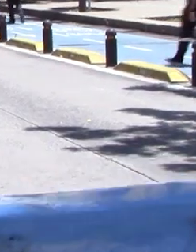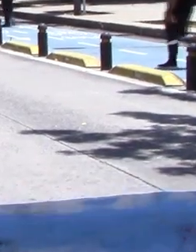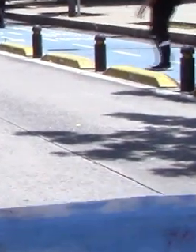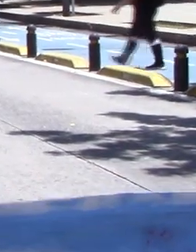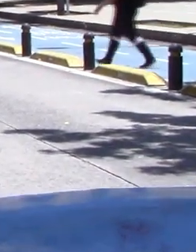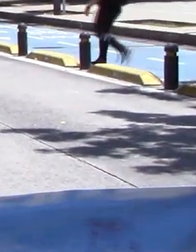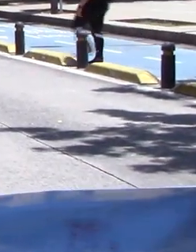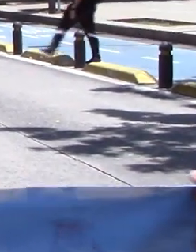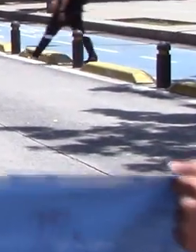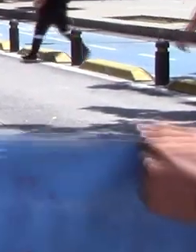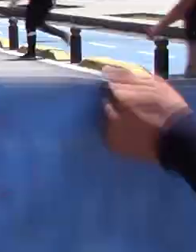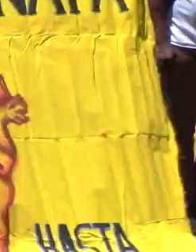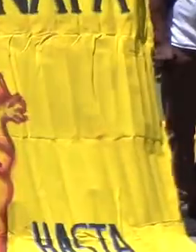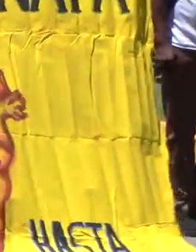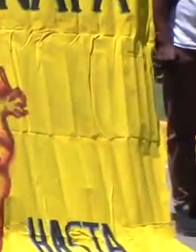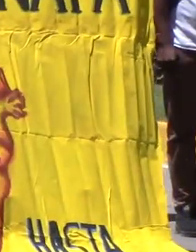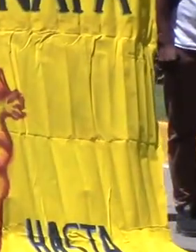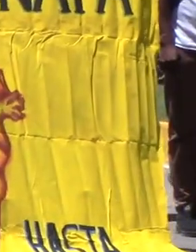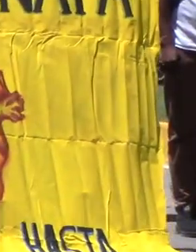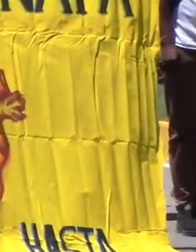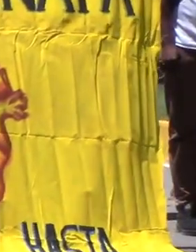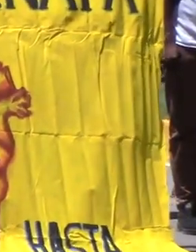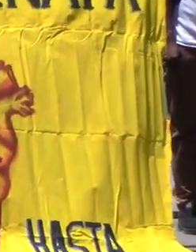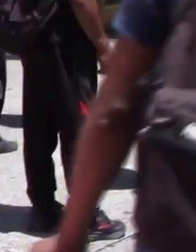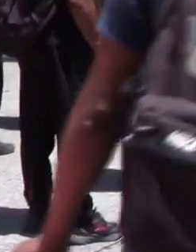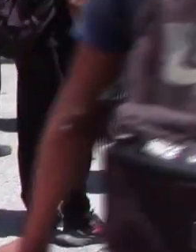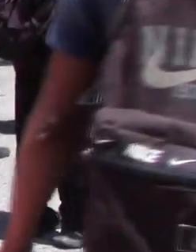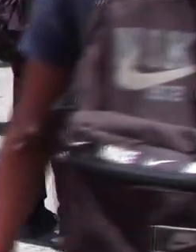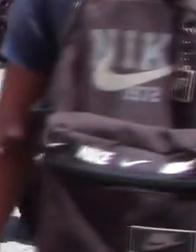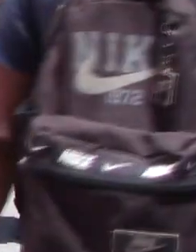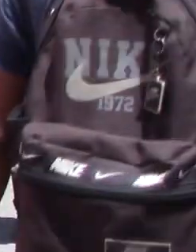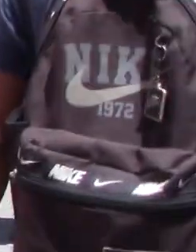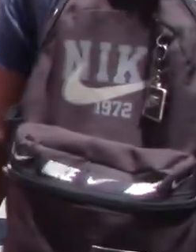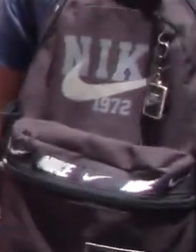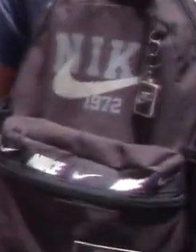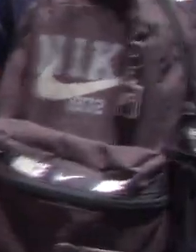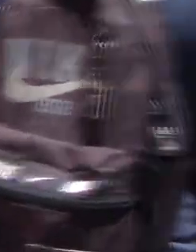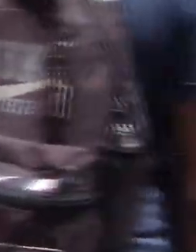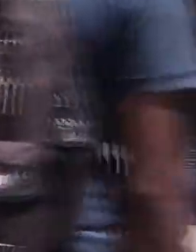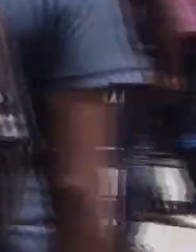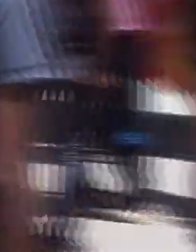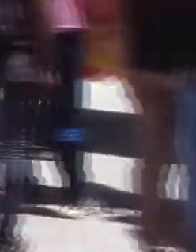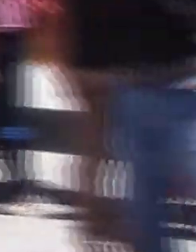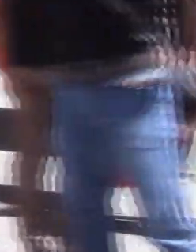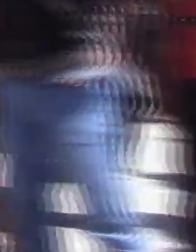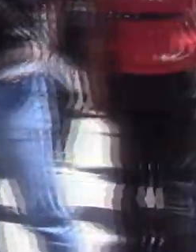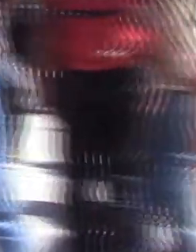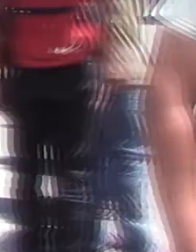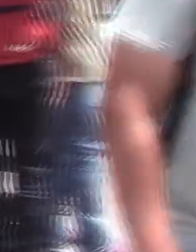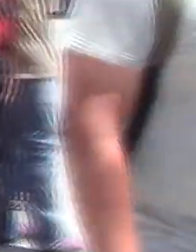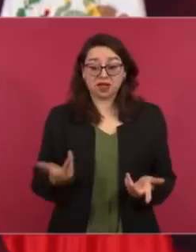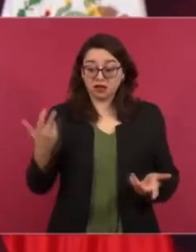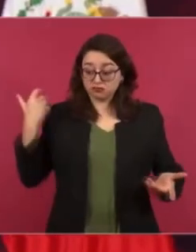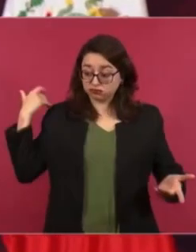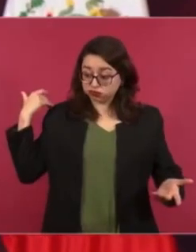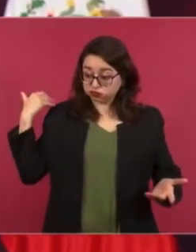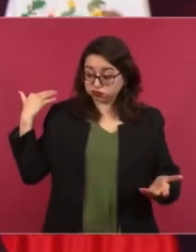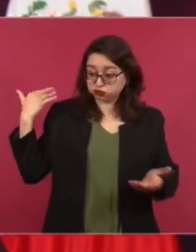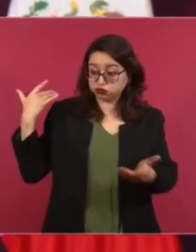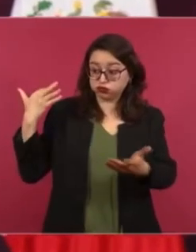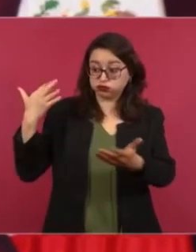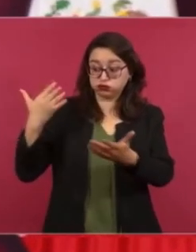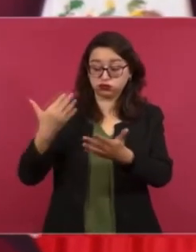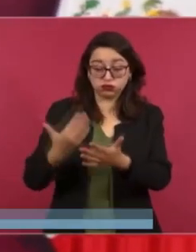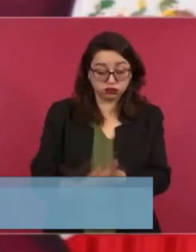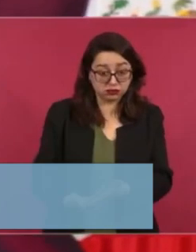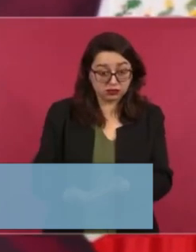43 jóvenes desaparecidos de Ayotzinapa y sostuvo que se ha proporcionado toda la información disponible. Ayer se